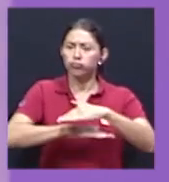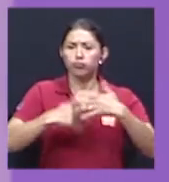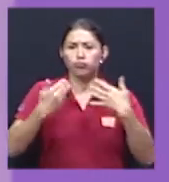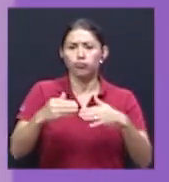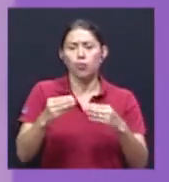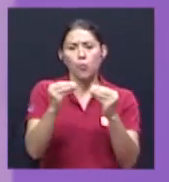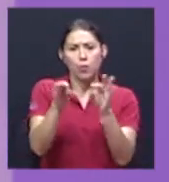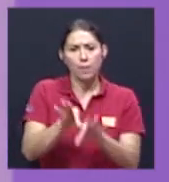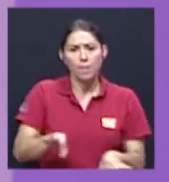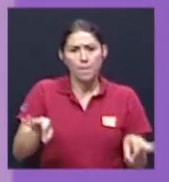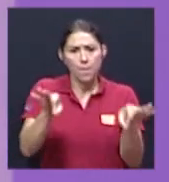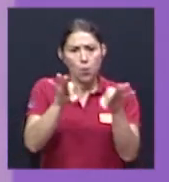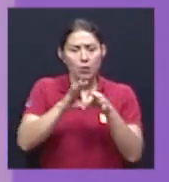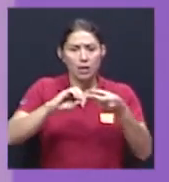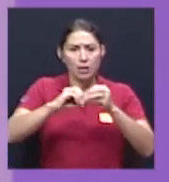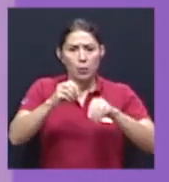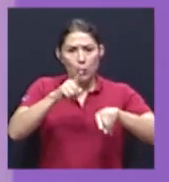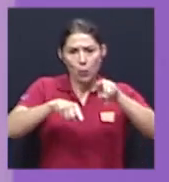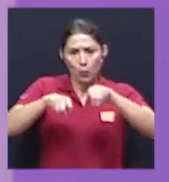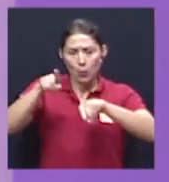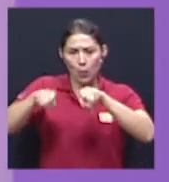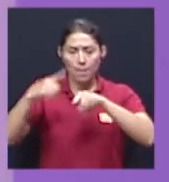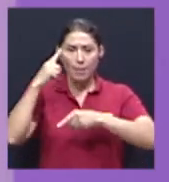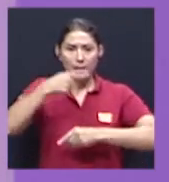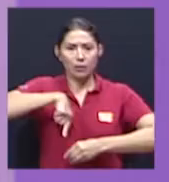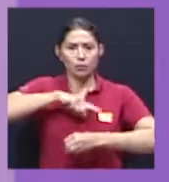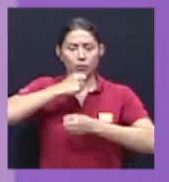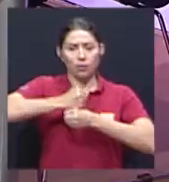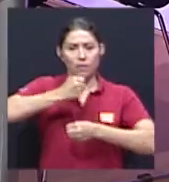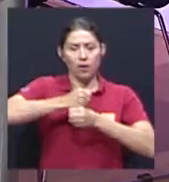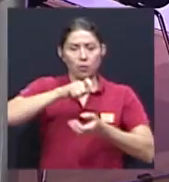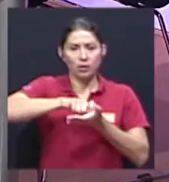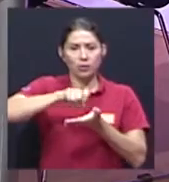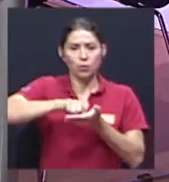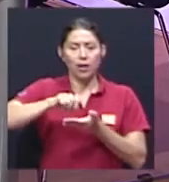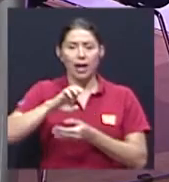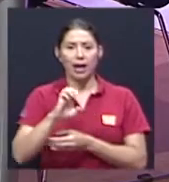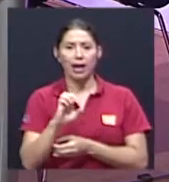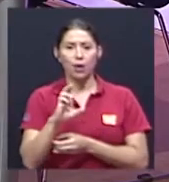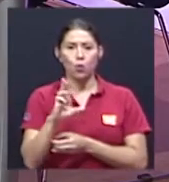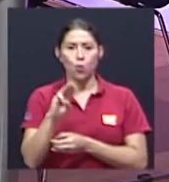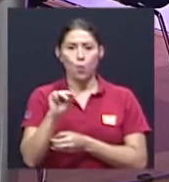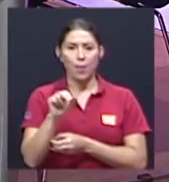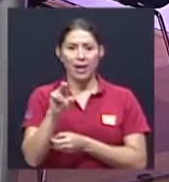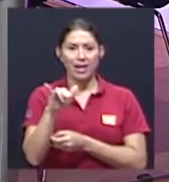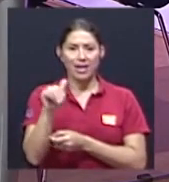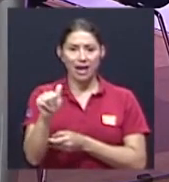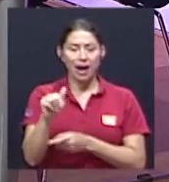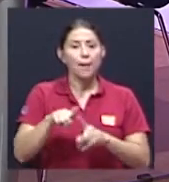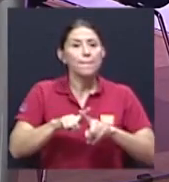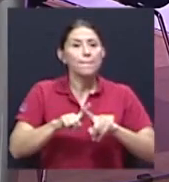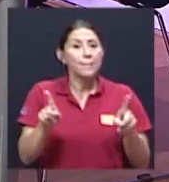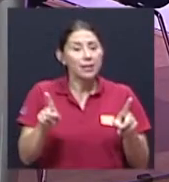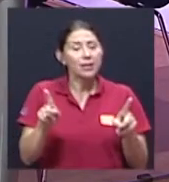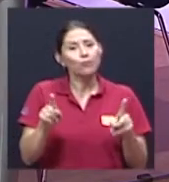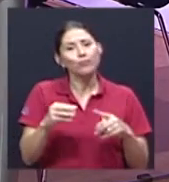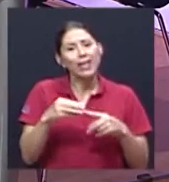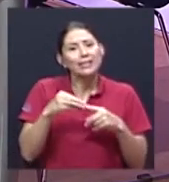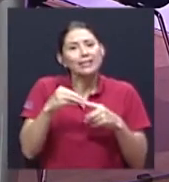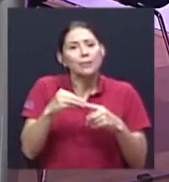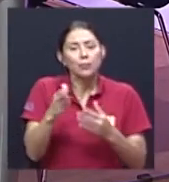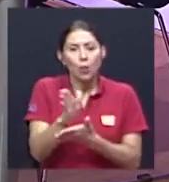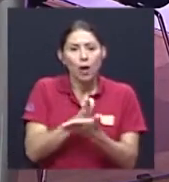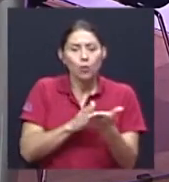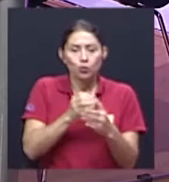para el trabajo que realizamos también en la Escuela Ecuménica. Pero ciertamente, lo otro que se ha realizado, a excepción tal vez de algunos